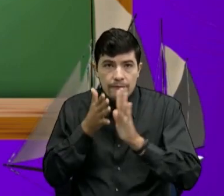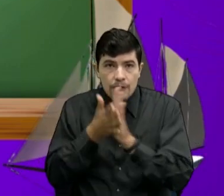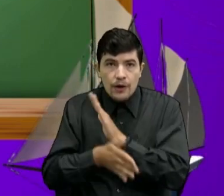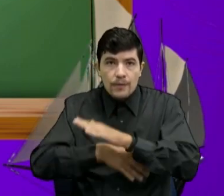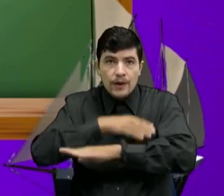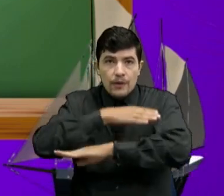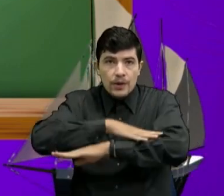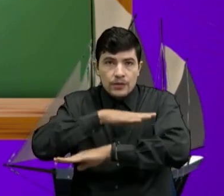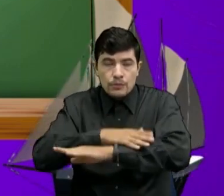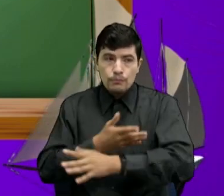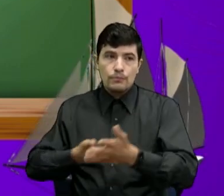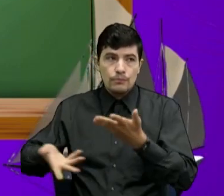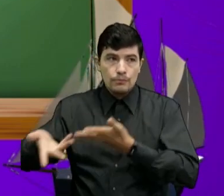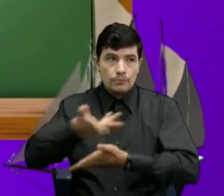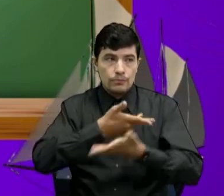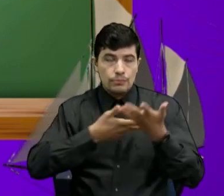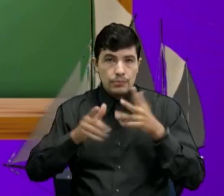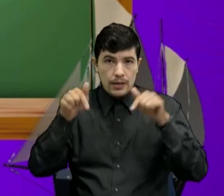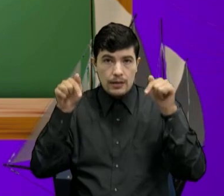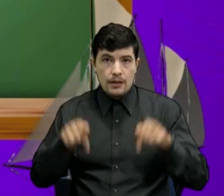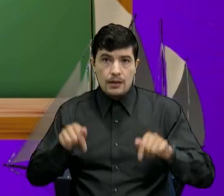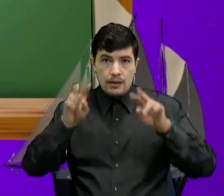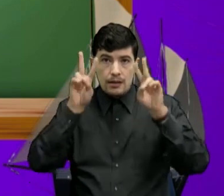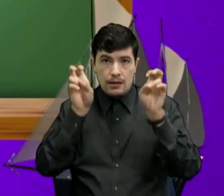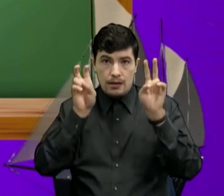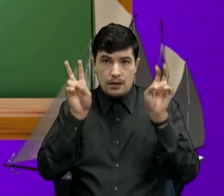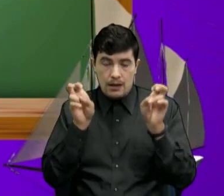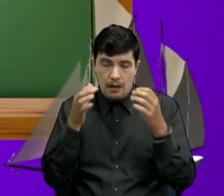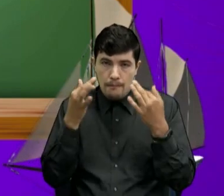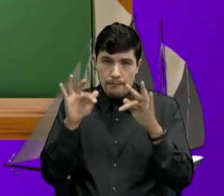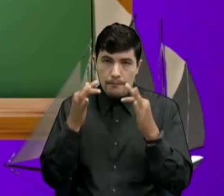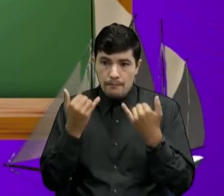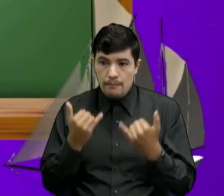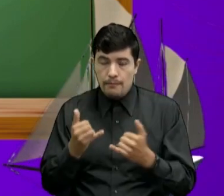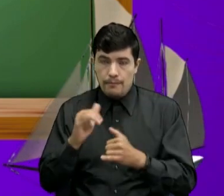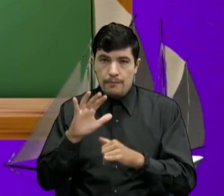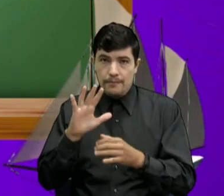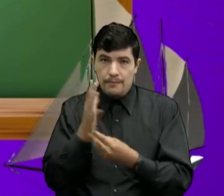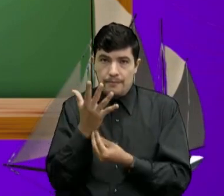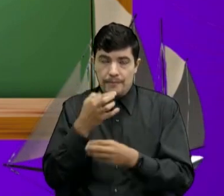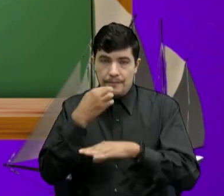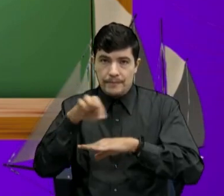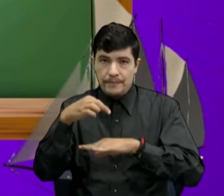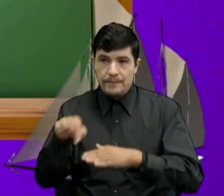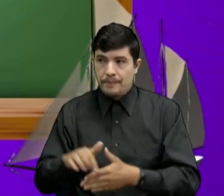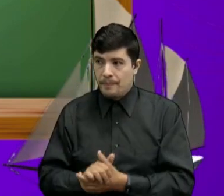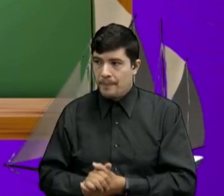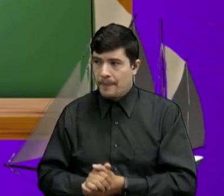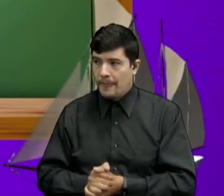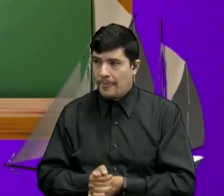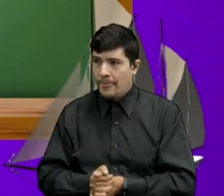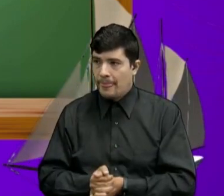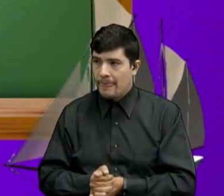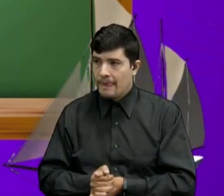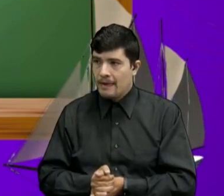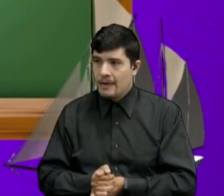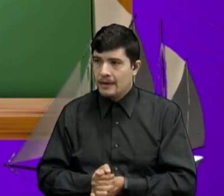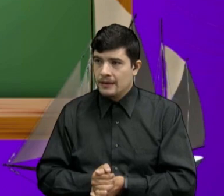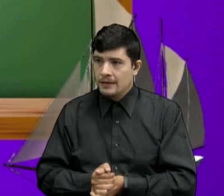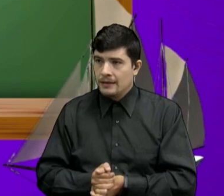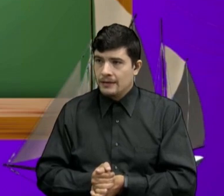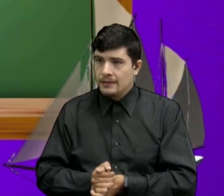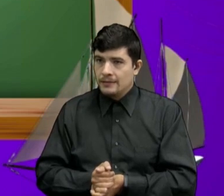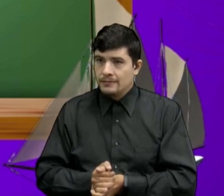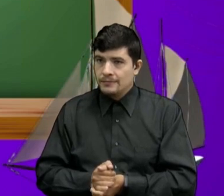Y compartan Con nosotros La tareita Que se ha programado Para los niños de quinto ¿Cierto? Correcto Muy bien Pero profe Nosotros estamos